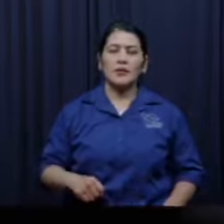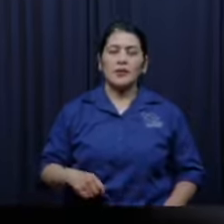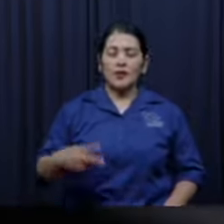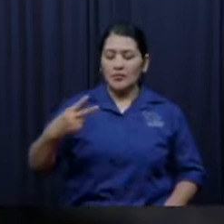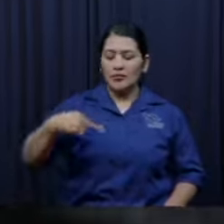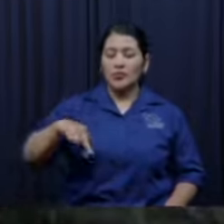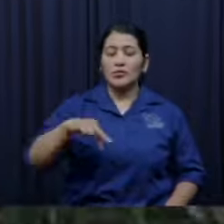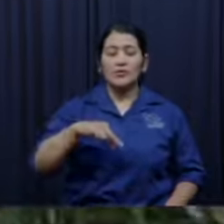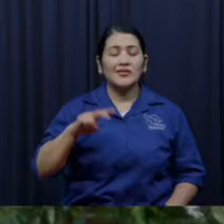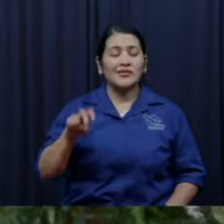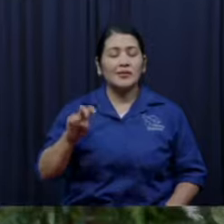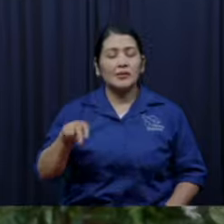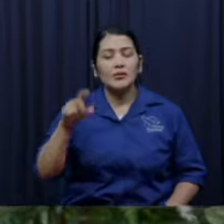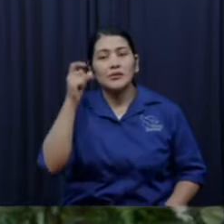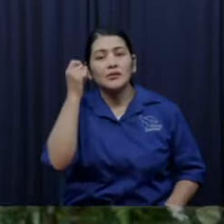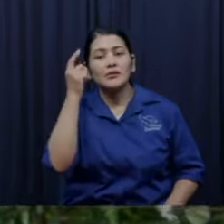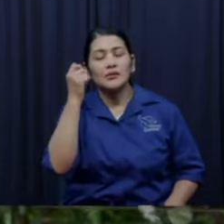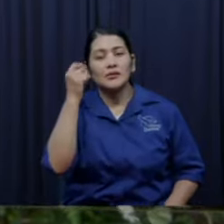que todos llevamos adentro.